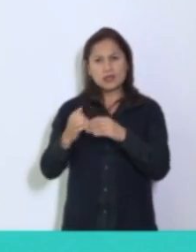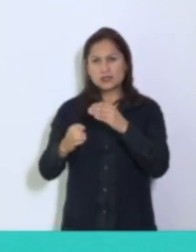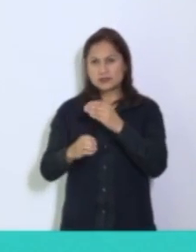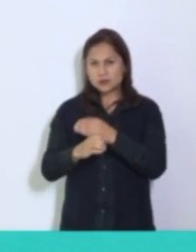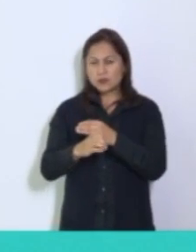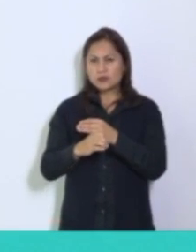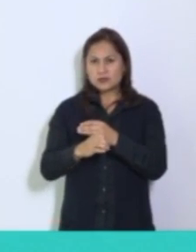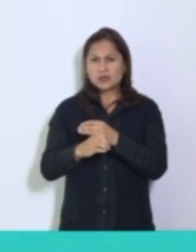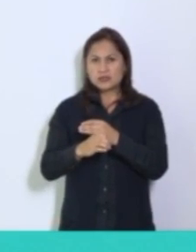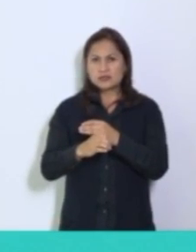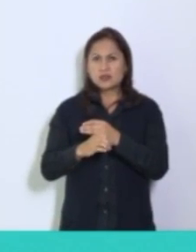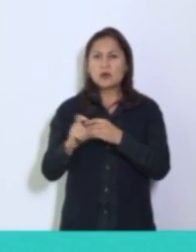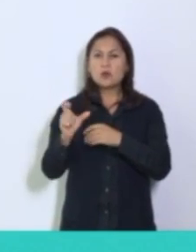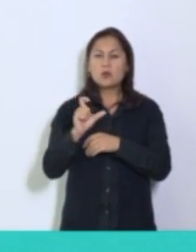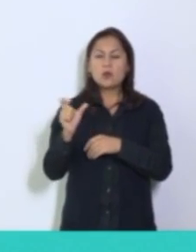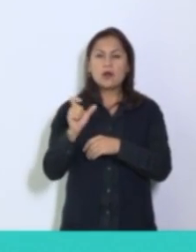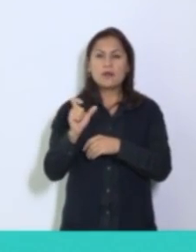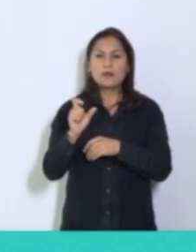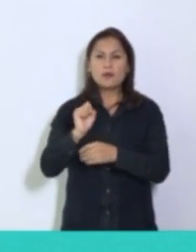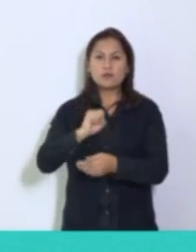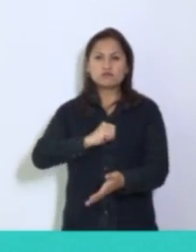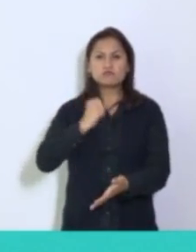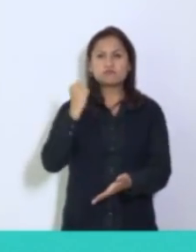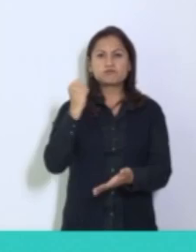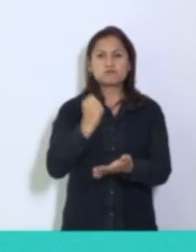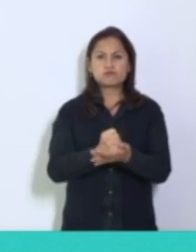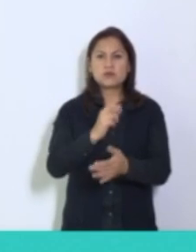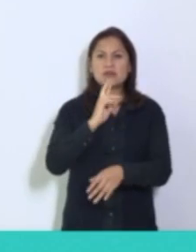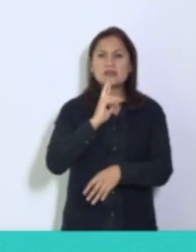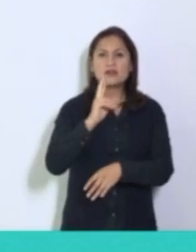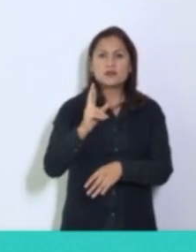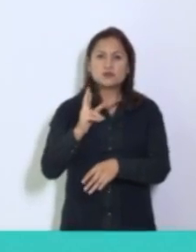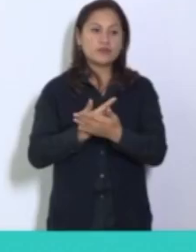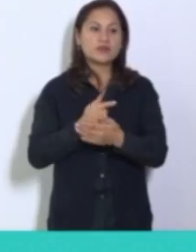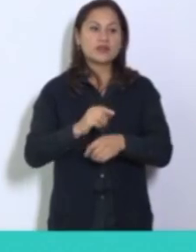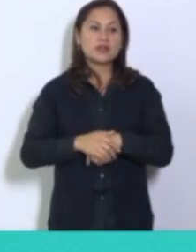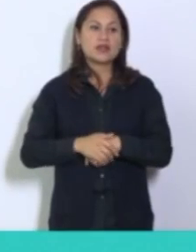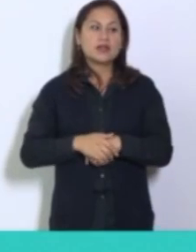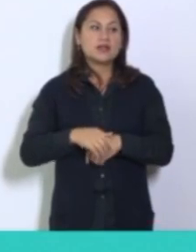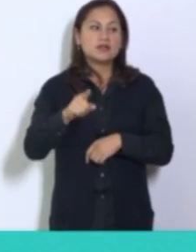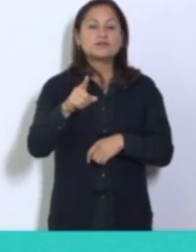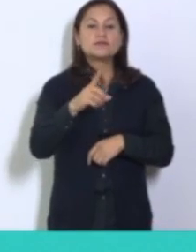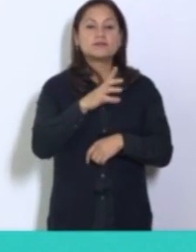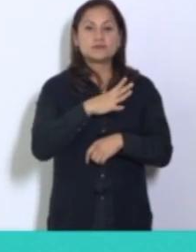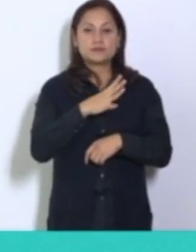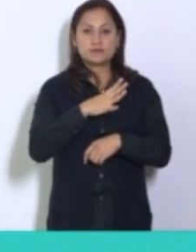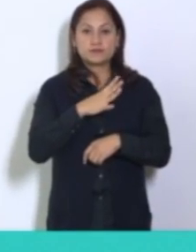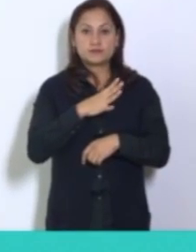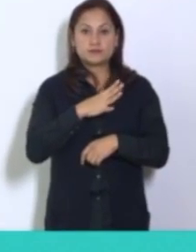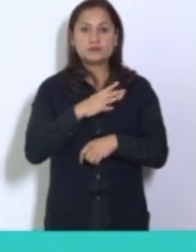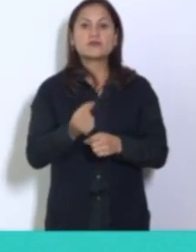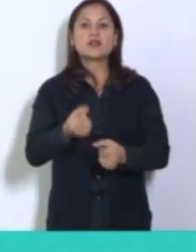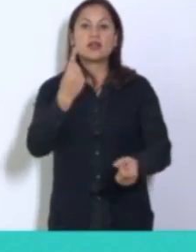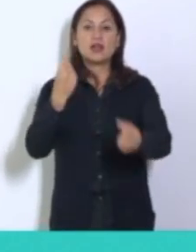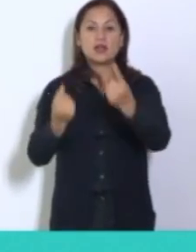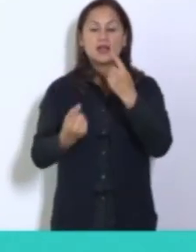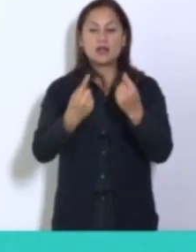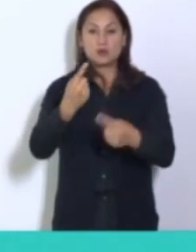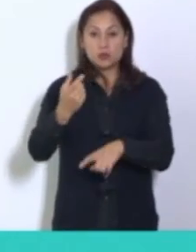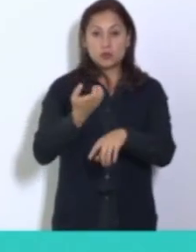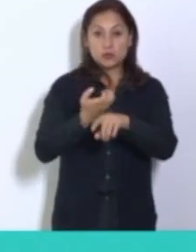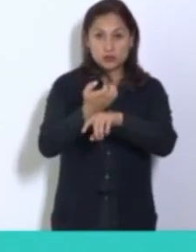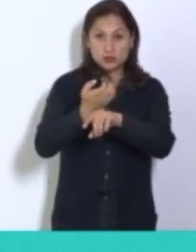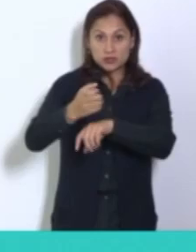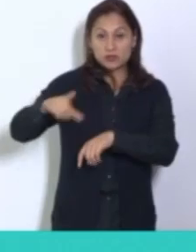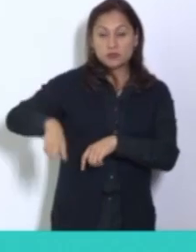con destino específico y recaudación de impuestos de las entidades federativas. Una vez en manos de los gobiernos estatales y municipales,